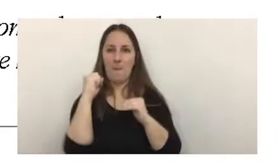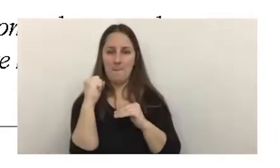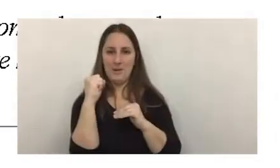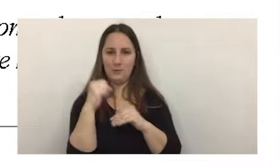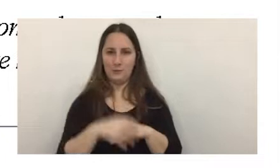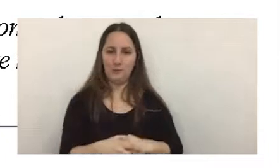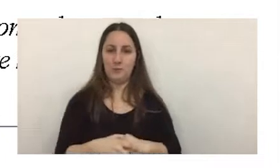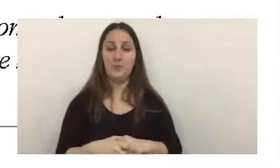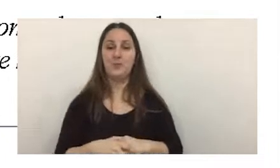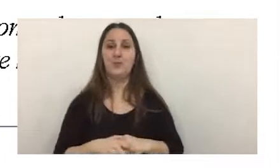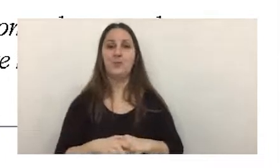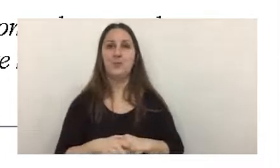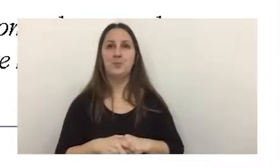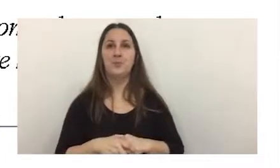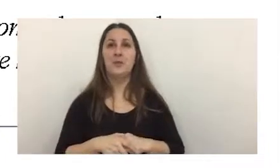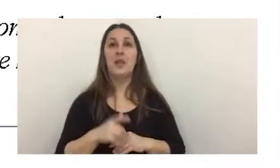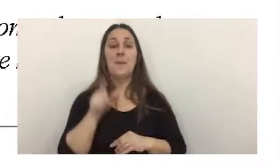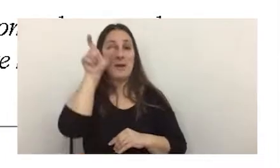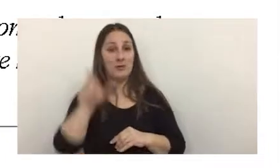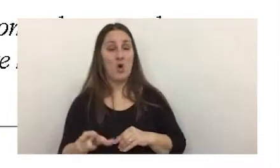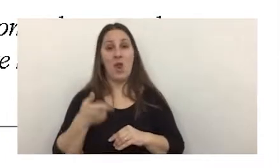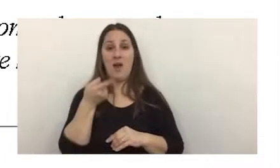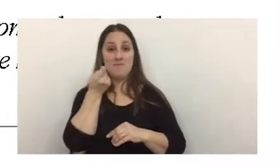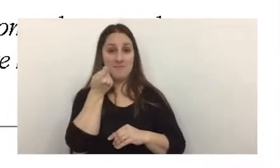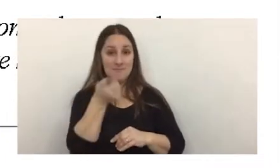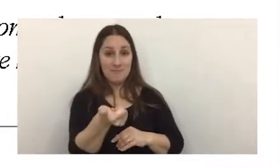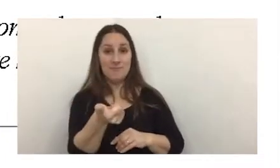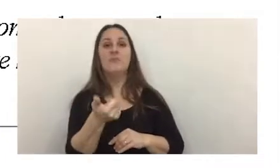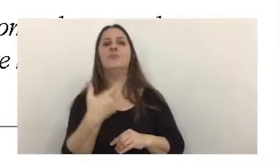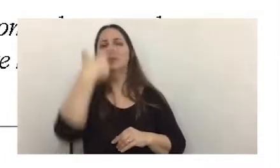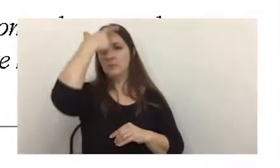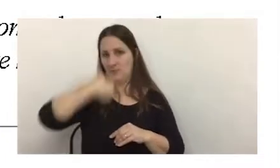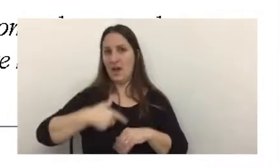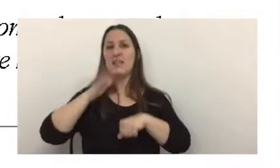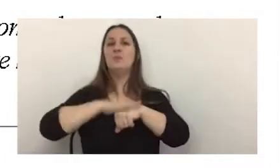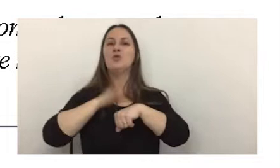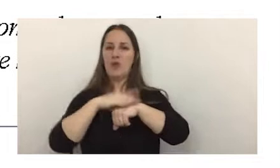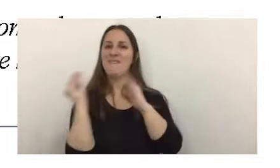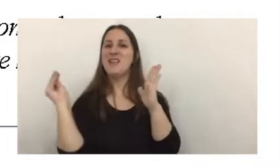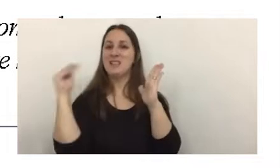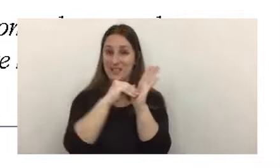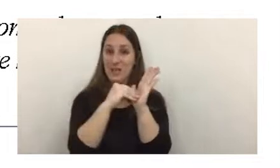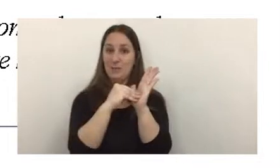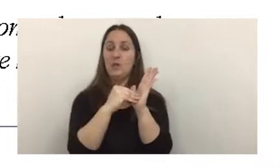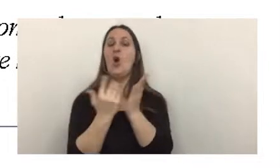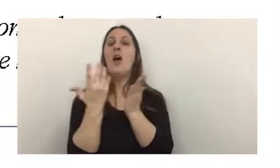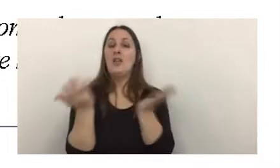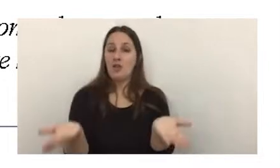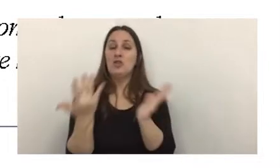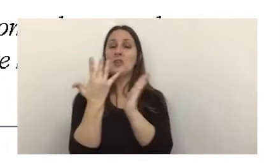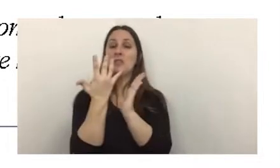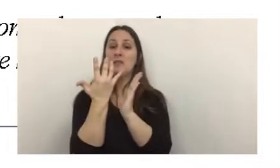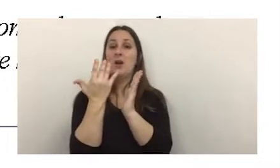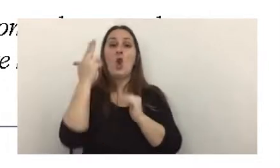en el caso de que el consumidor fuera un responsable inscripto, la retención cuando